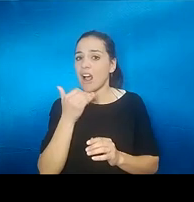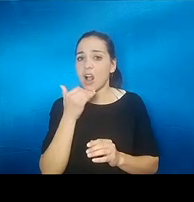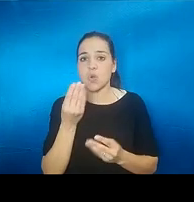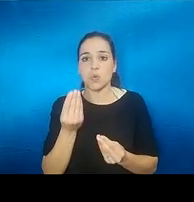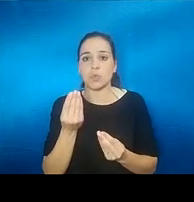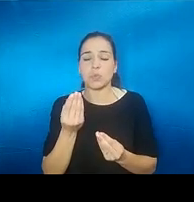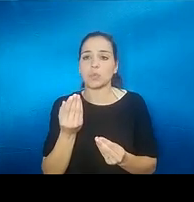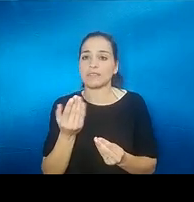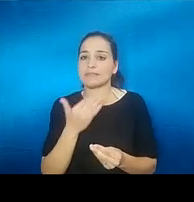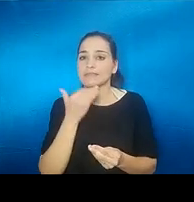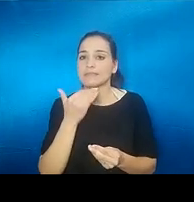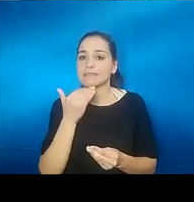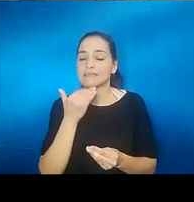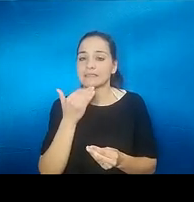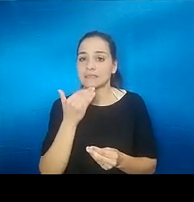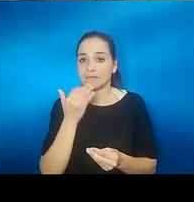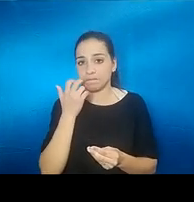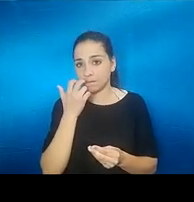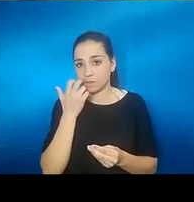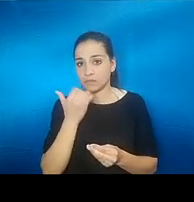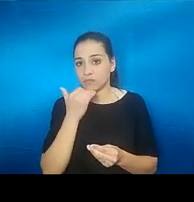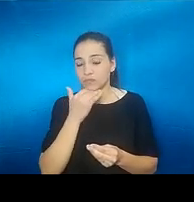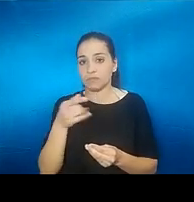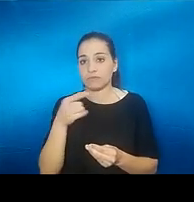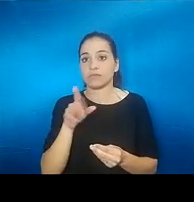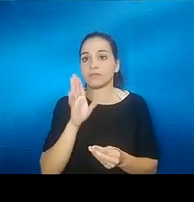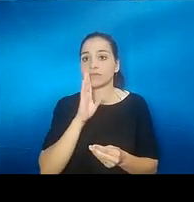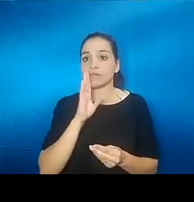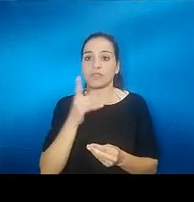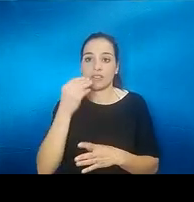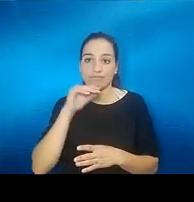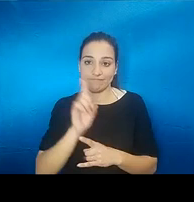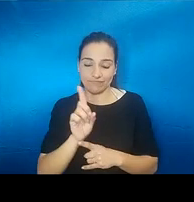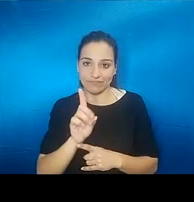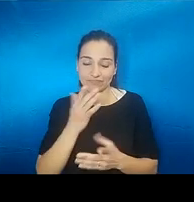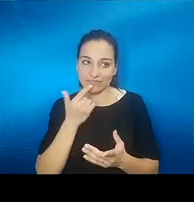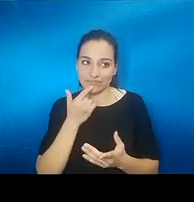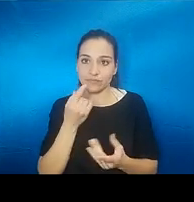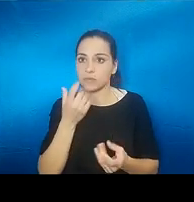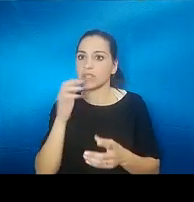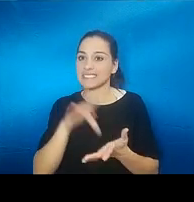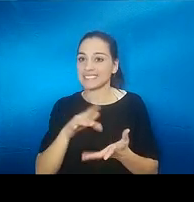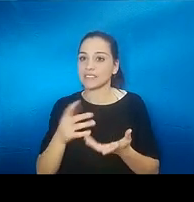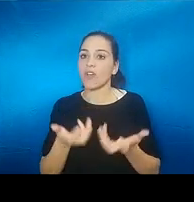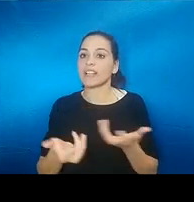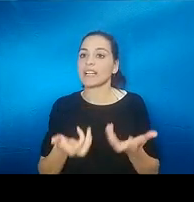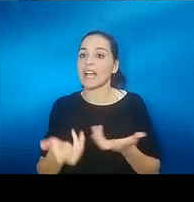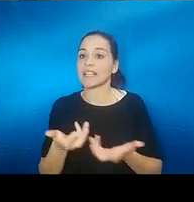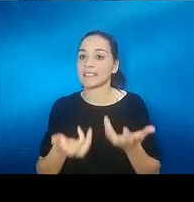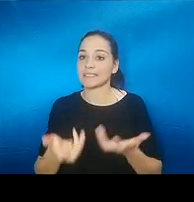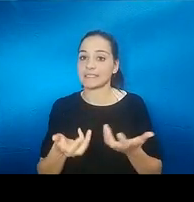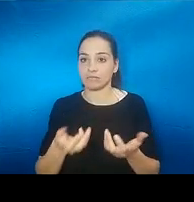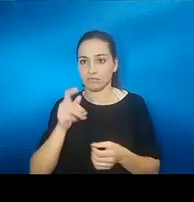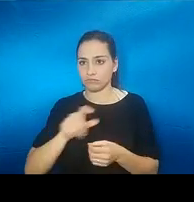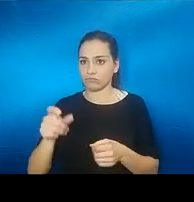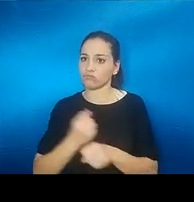algo que no bueno que no no es que nos haya dicho sino que también al cocinar si se habla de de cocineros y